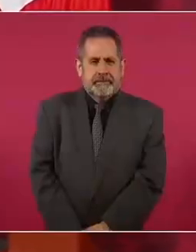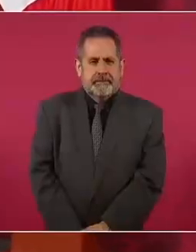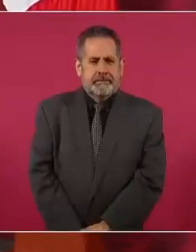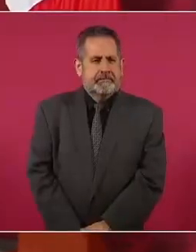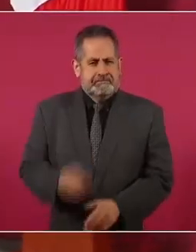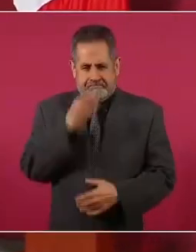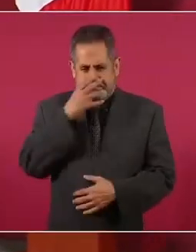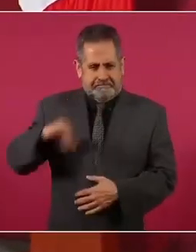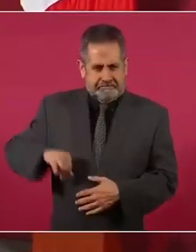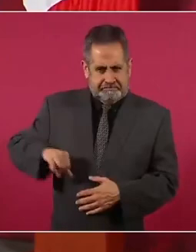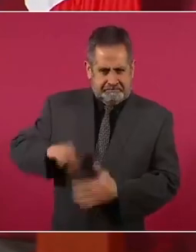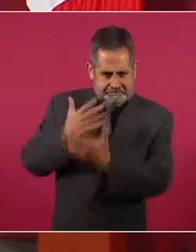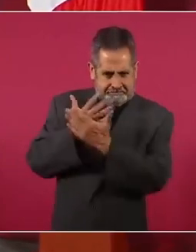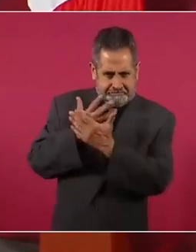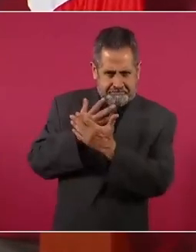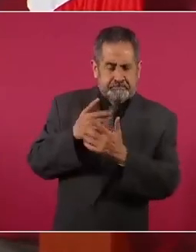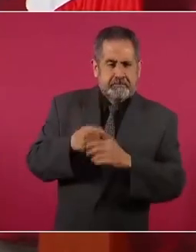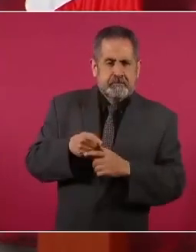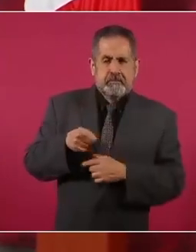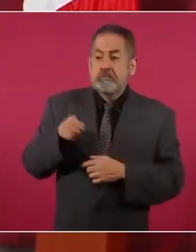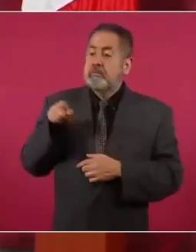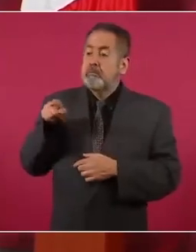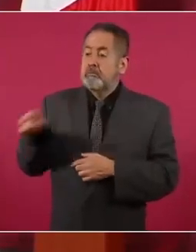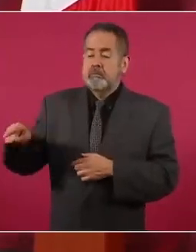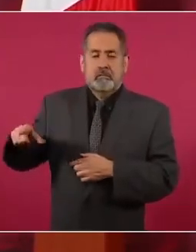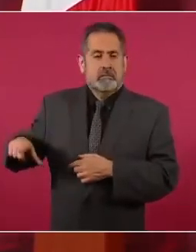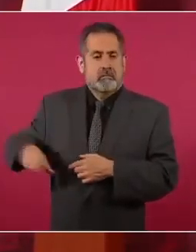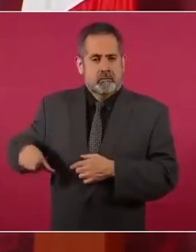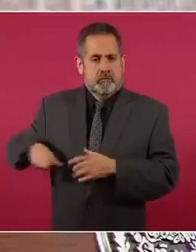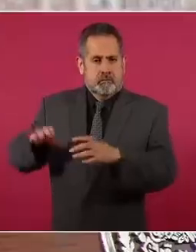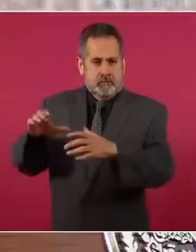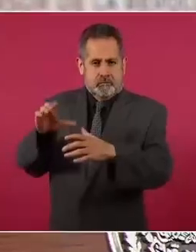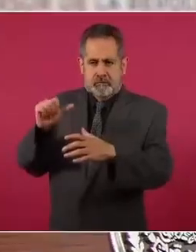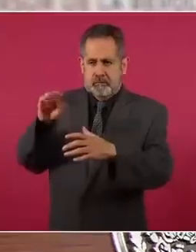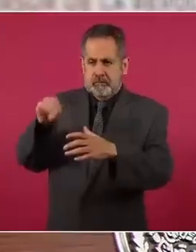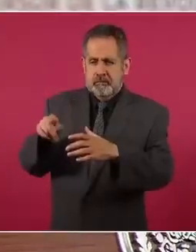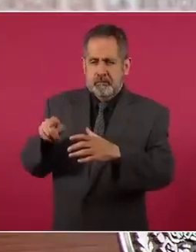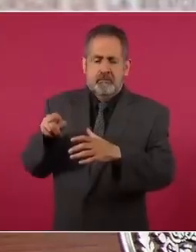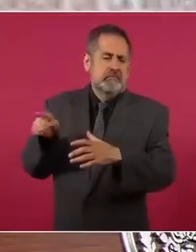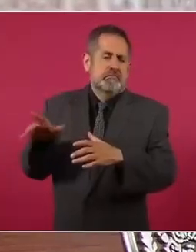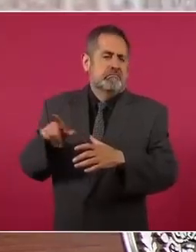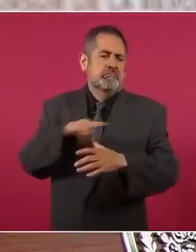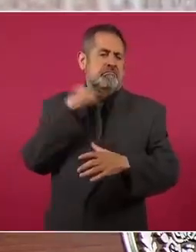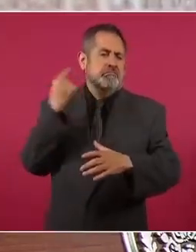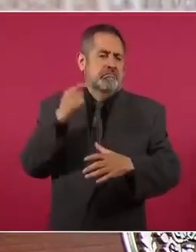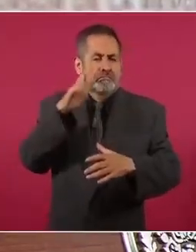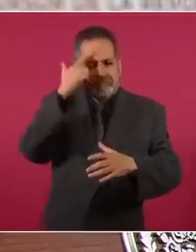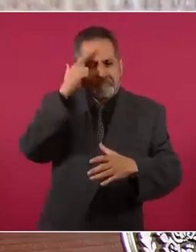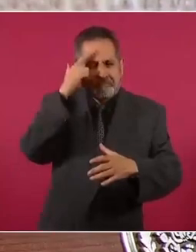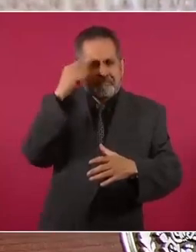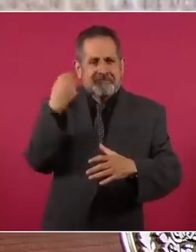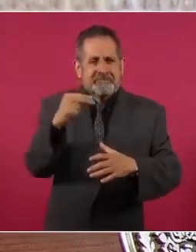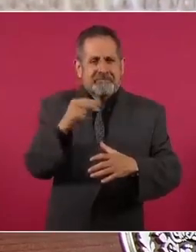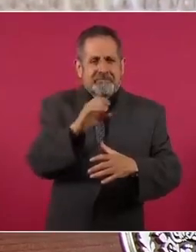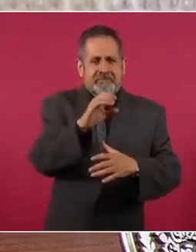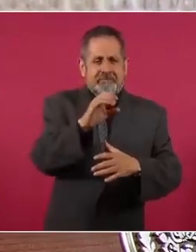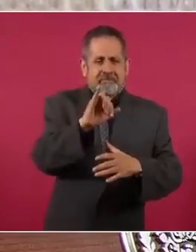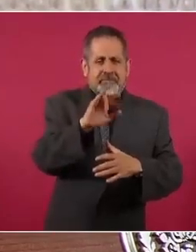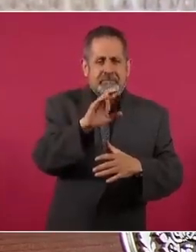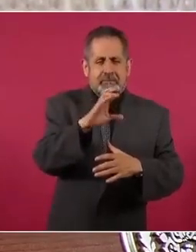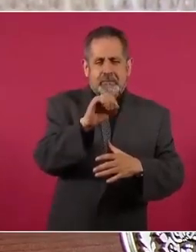tiene perdido lo que antes se llamaba círculo rojo. Círculo rojo es